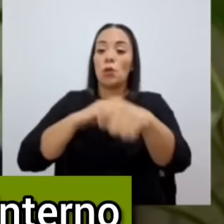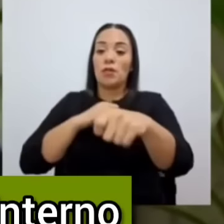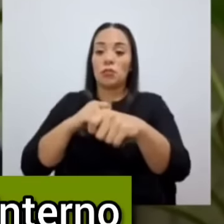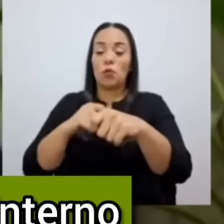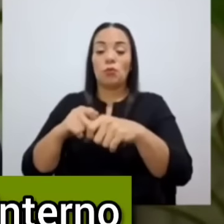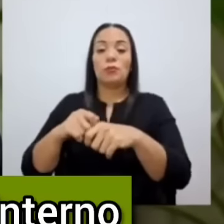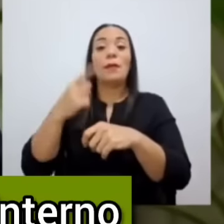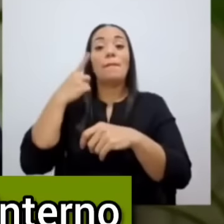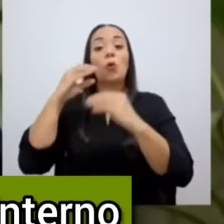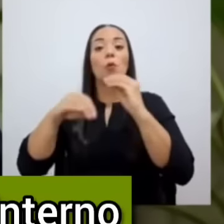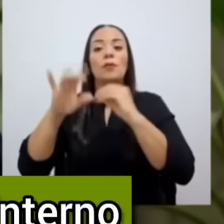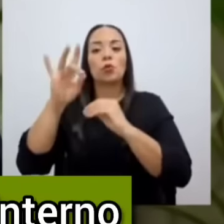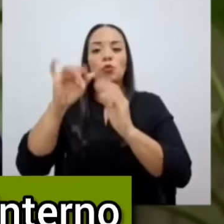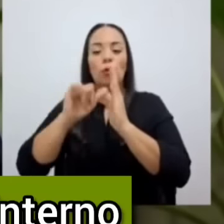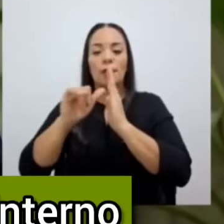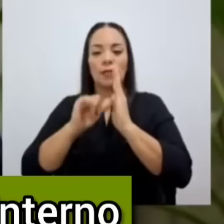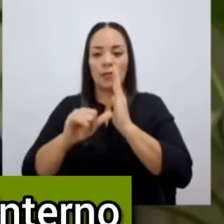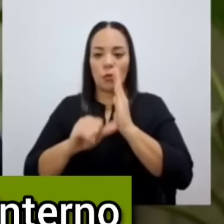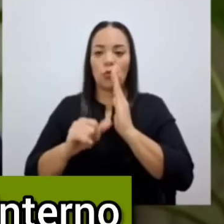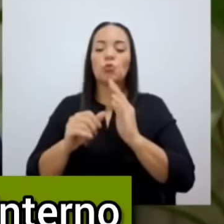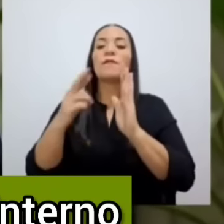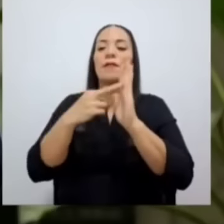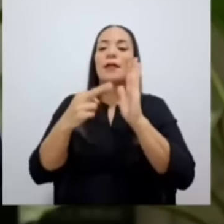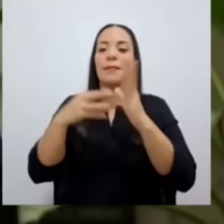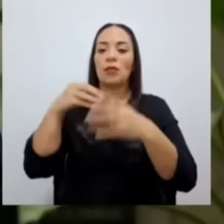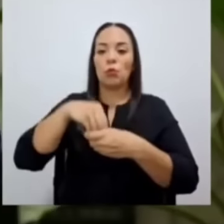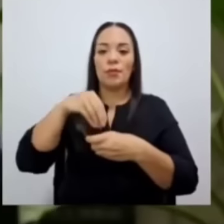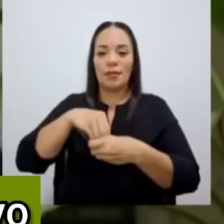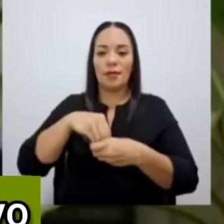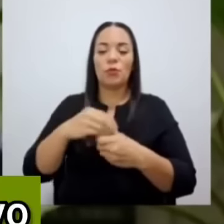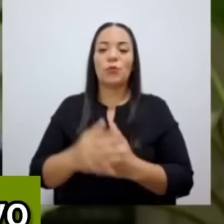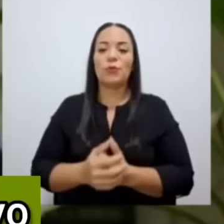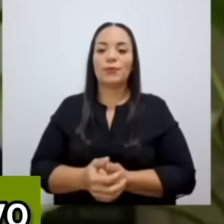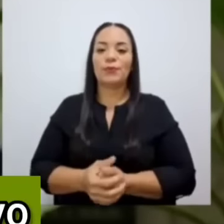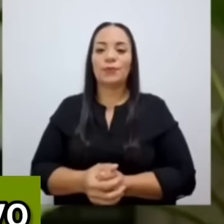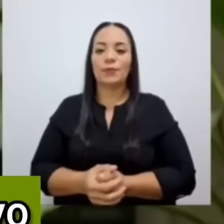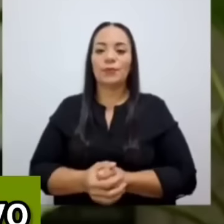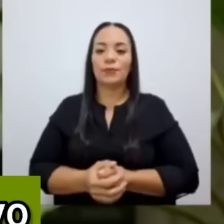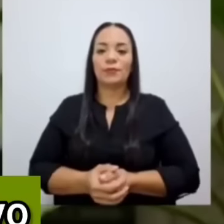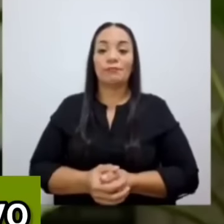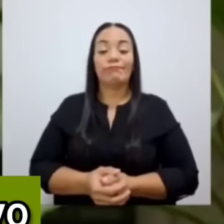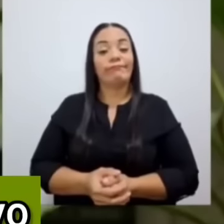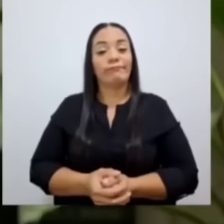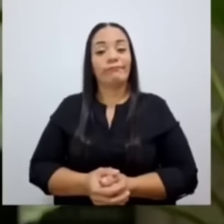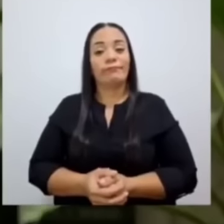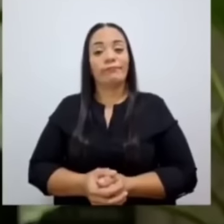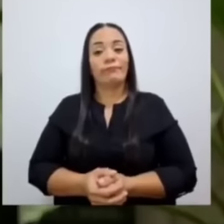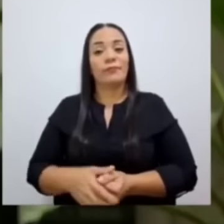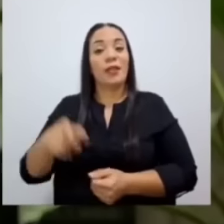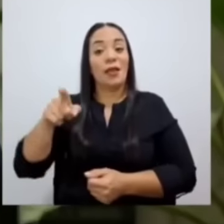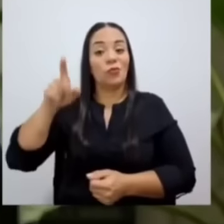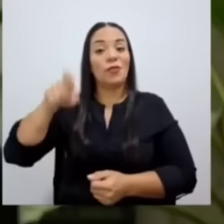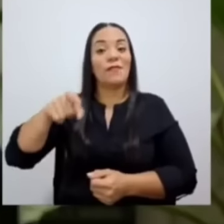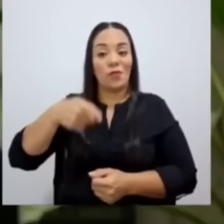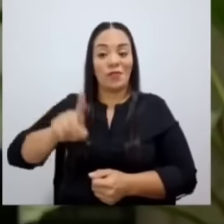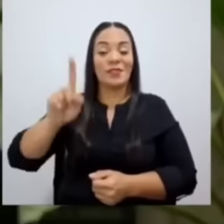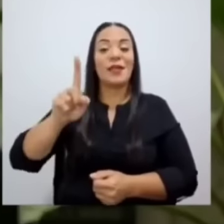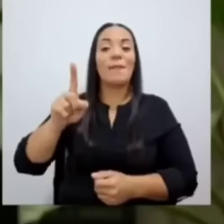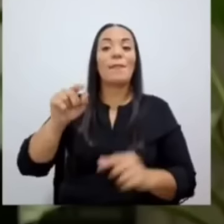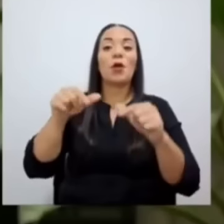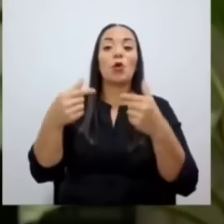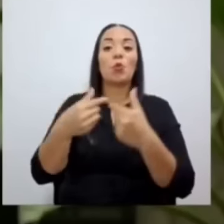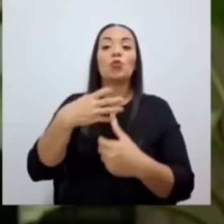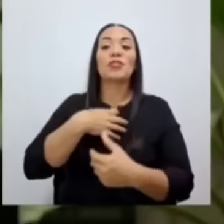ocho artículos del reglamento interno. Eso ya por sí debería ser muy ofensivo para los miembros del sindicato